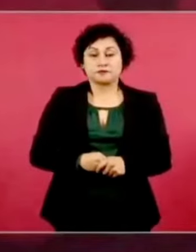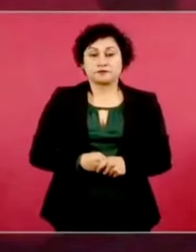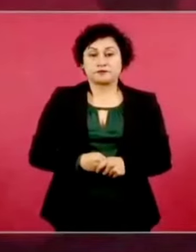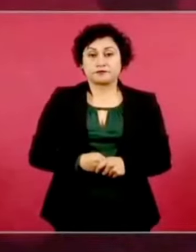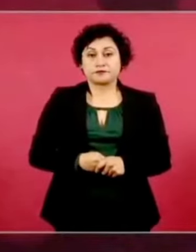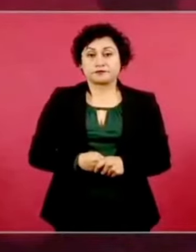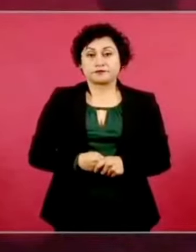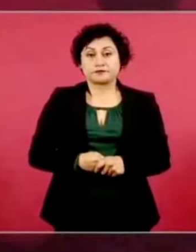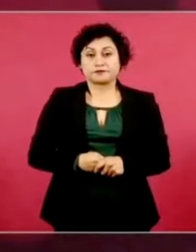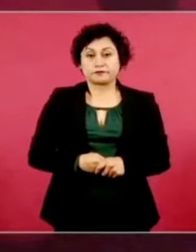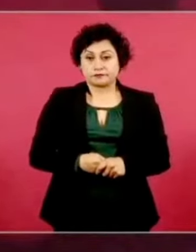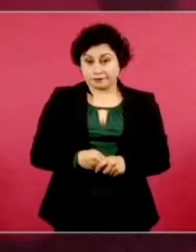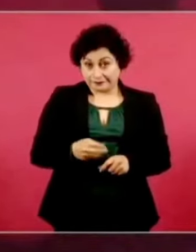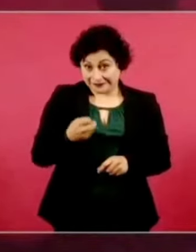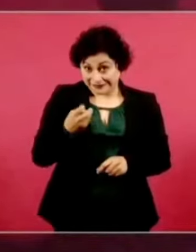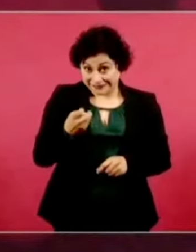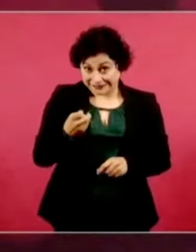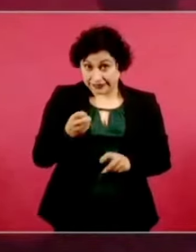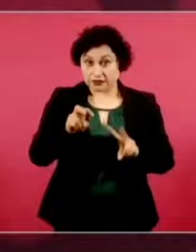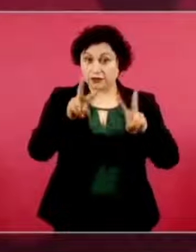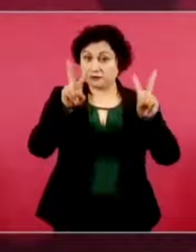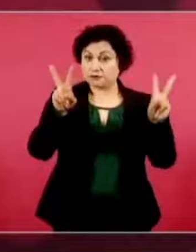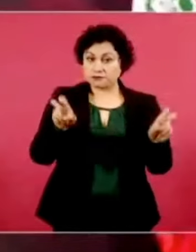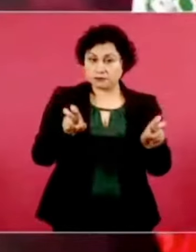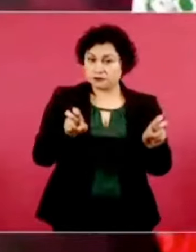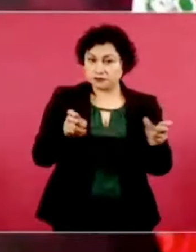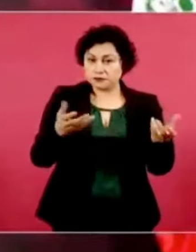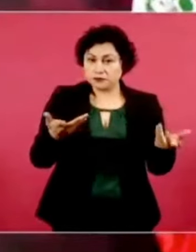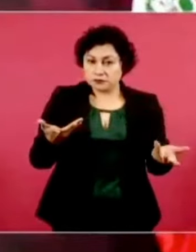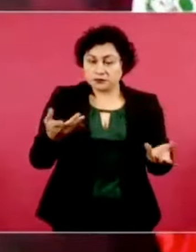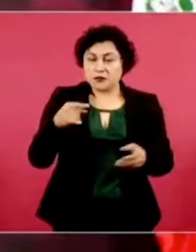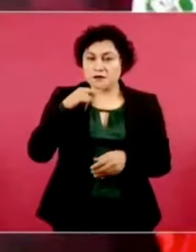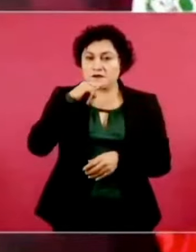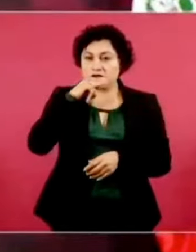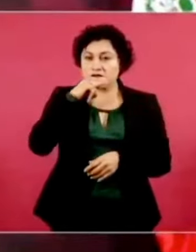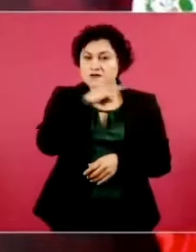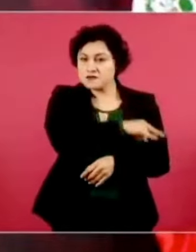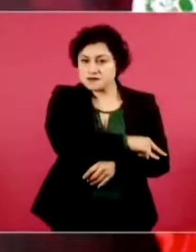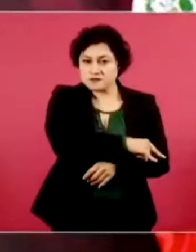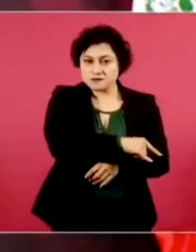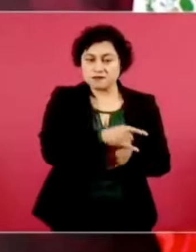Esa es la hipocresía que es la doctrina